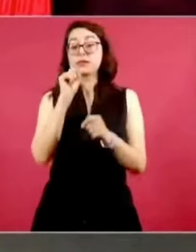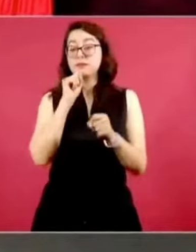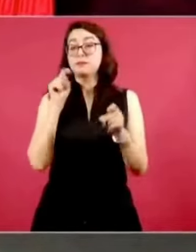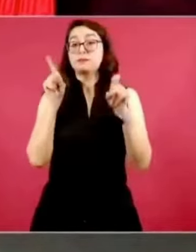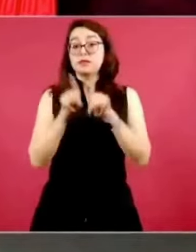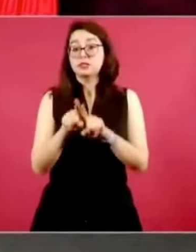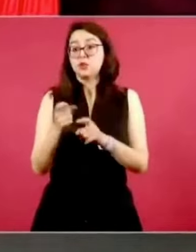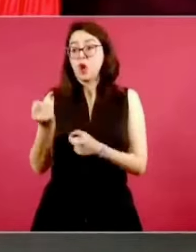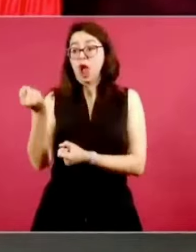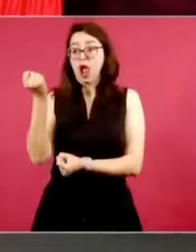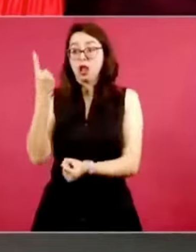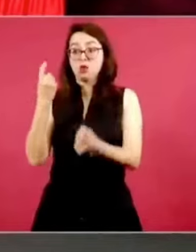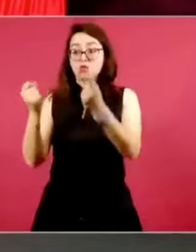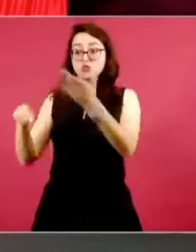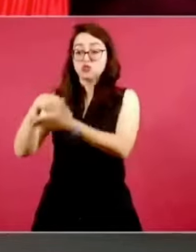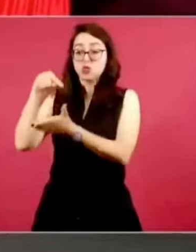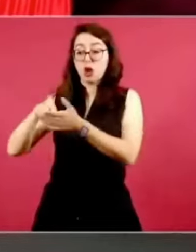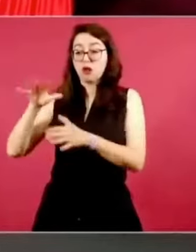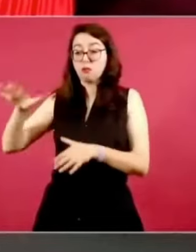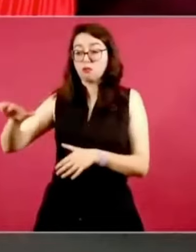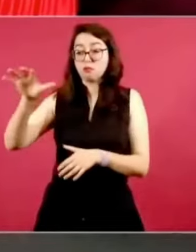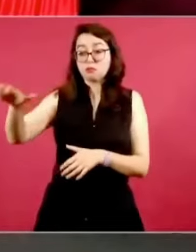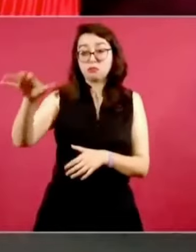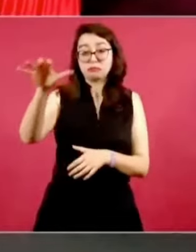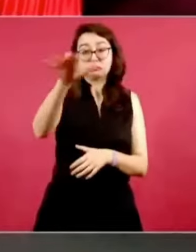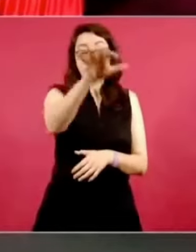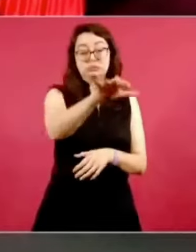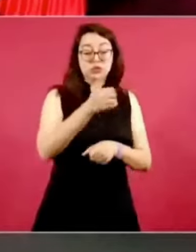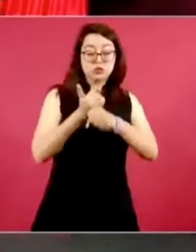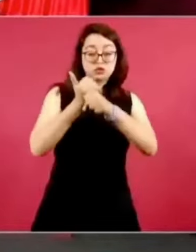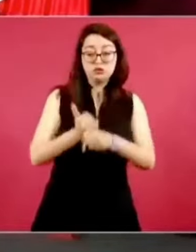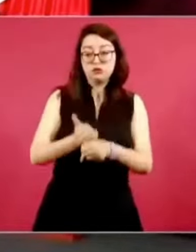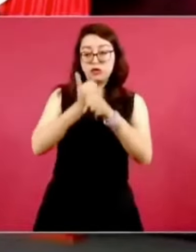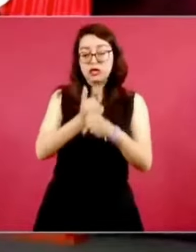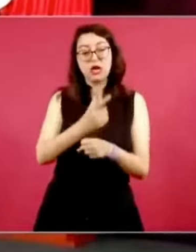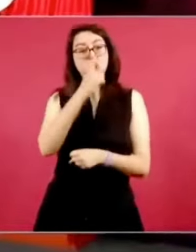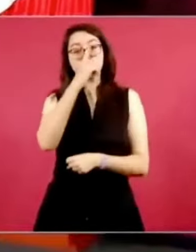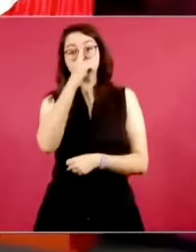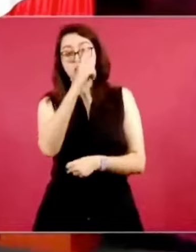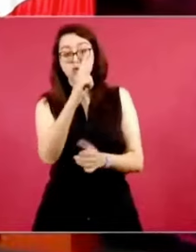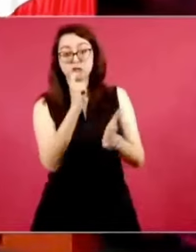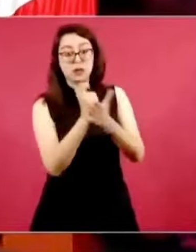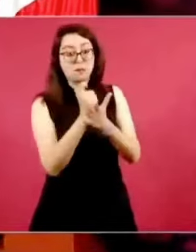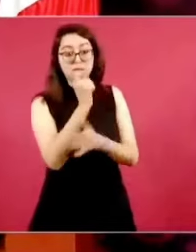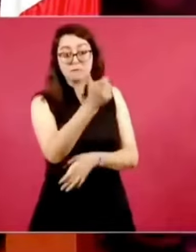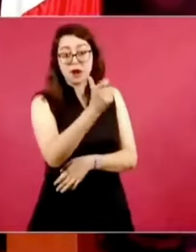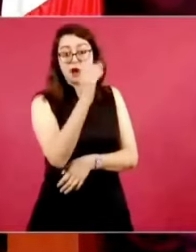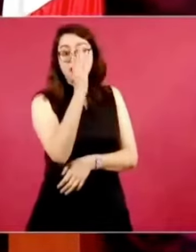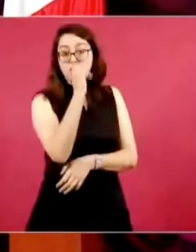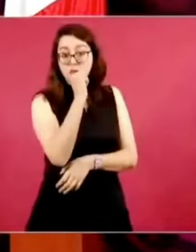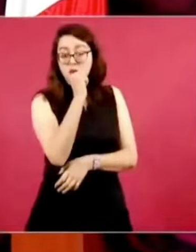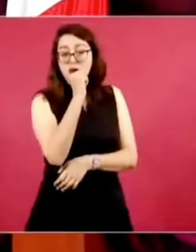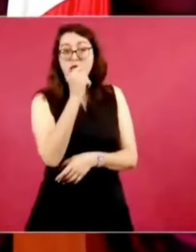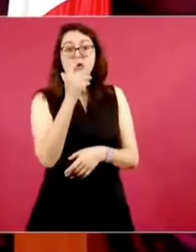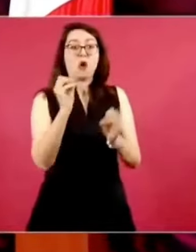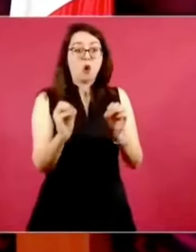regiones que padecen por las altas temperaturas.